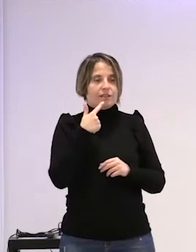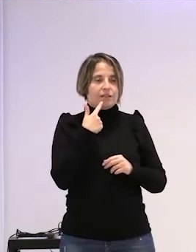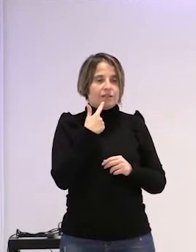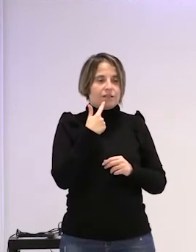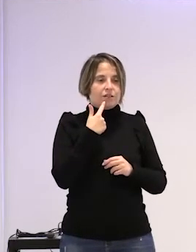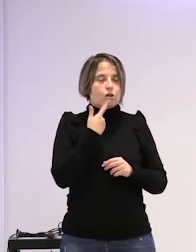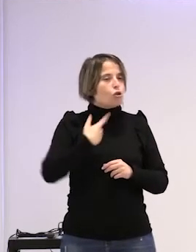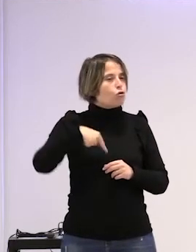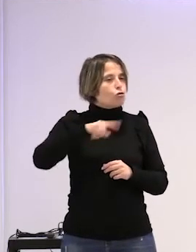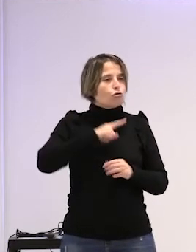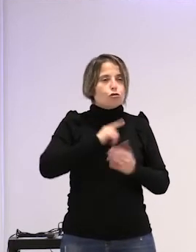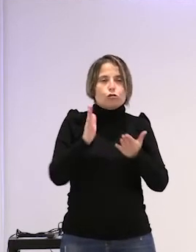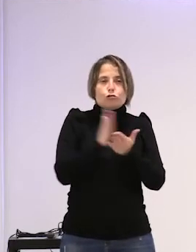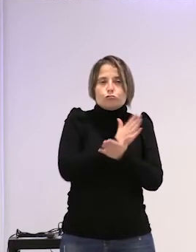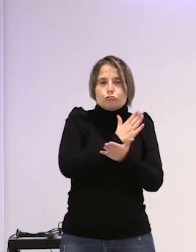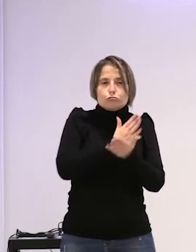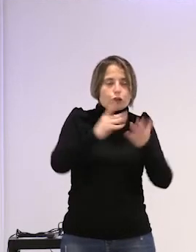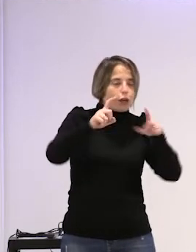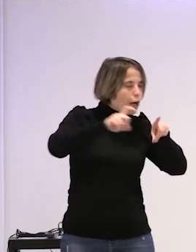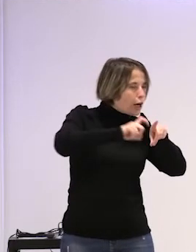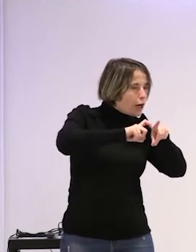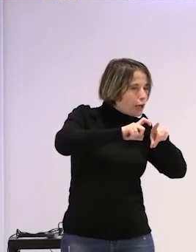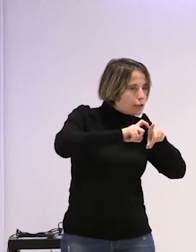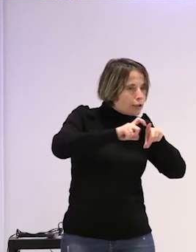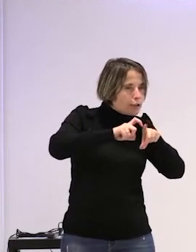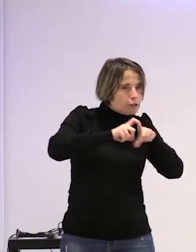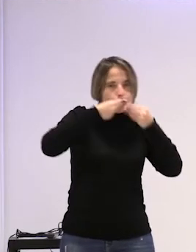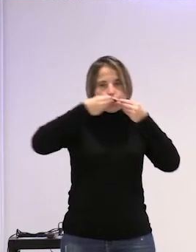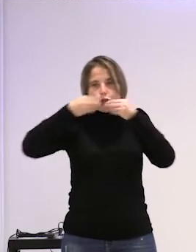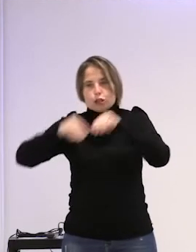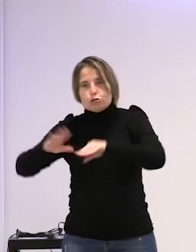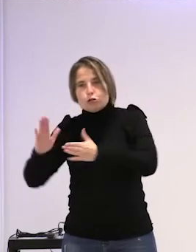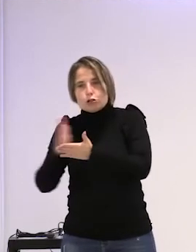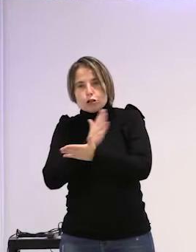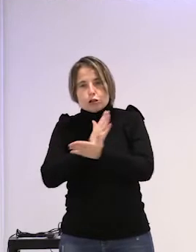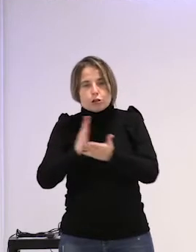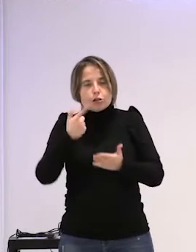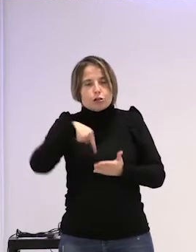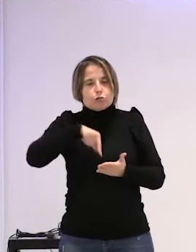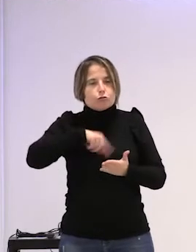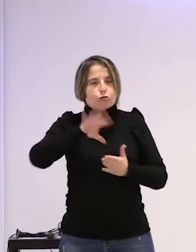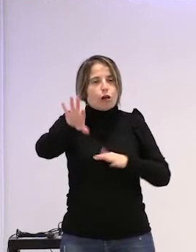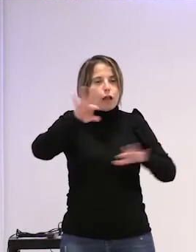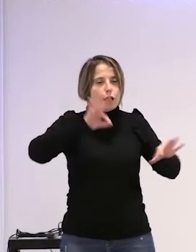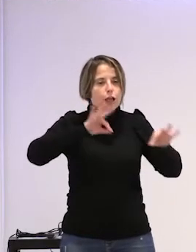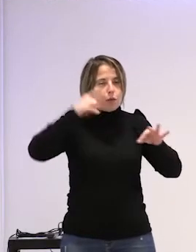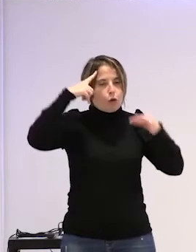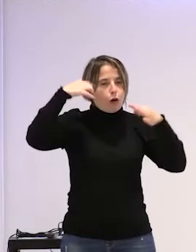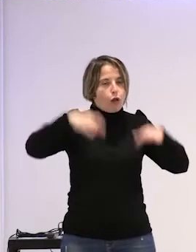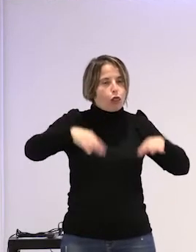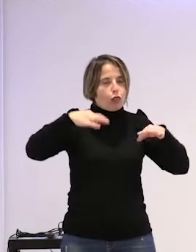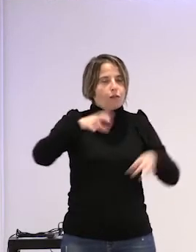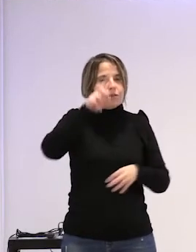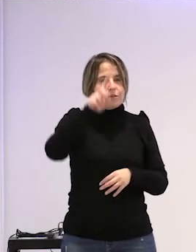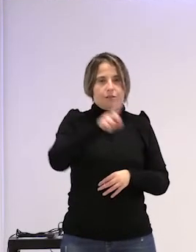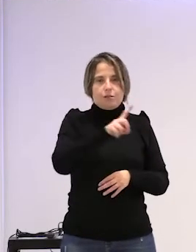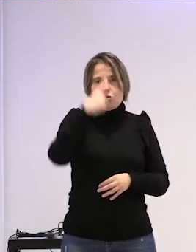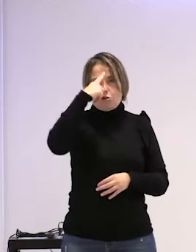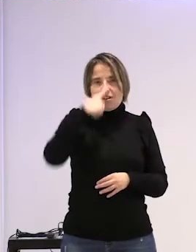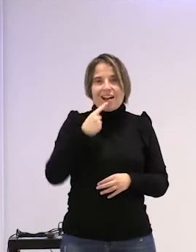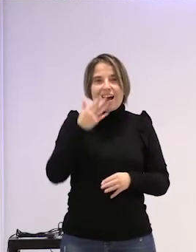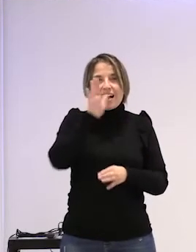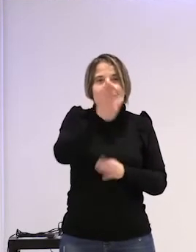discernimos el factor característico de la historia en la decisión de conciencia sino en la aptitud para la